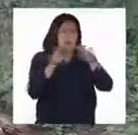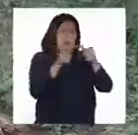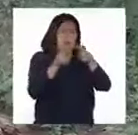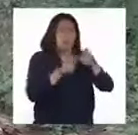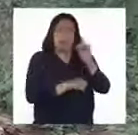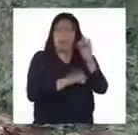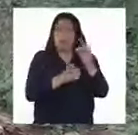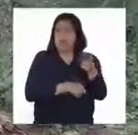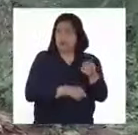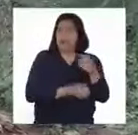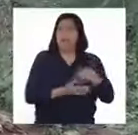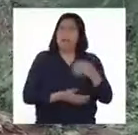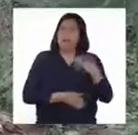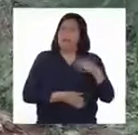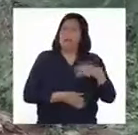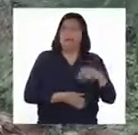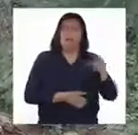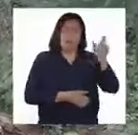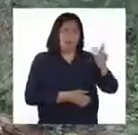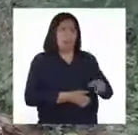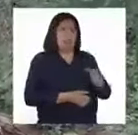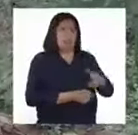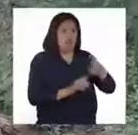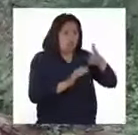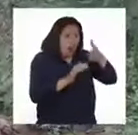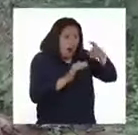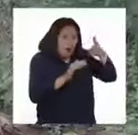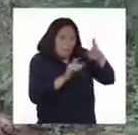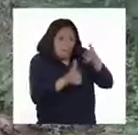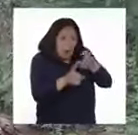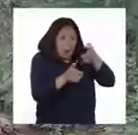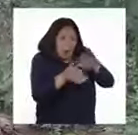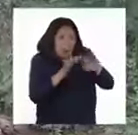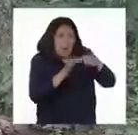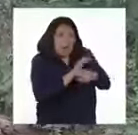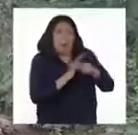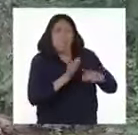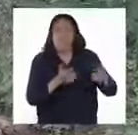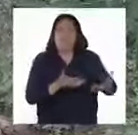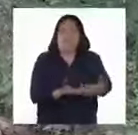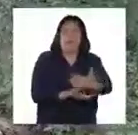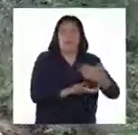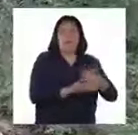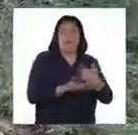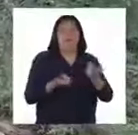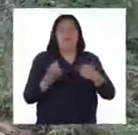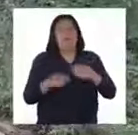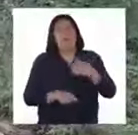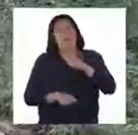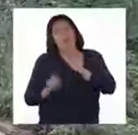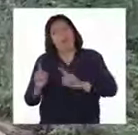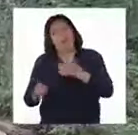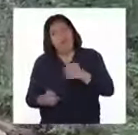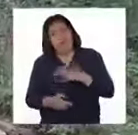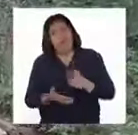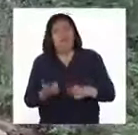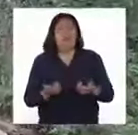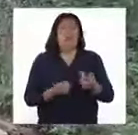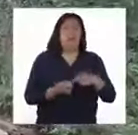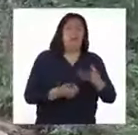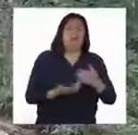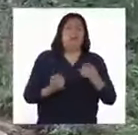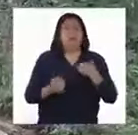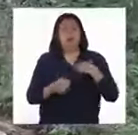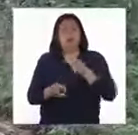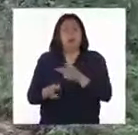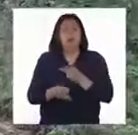nuestras vicuñas. Porque siempre hay cazadores que se las quieren llevar, venderlas y a veces se terminan matándolas. Por eso nosotros tenemos